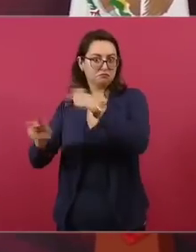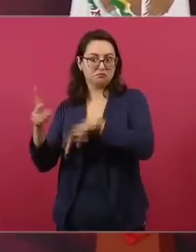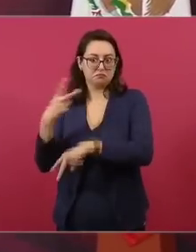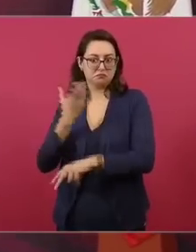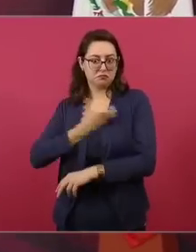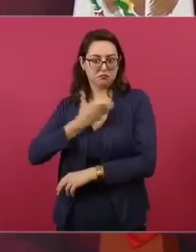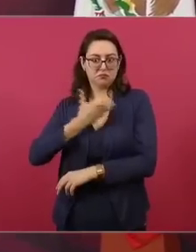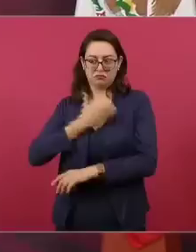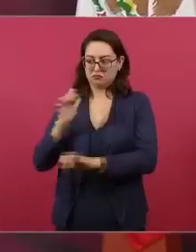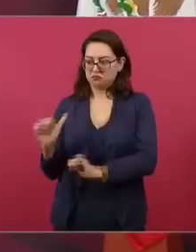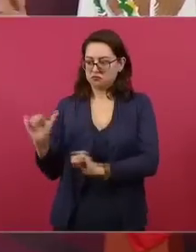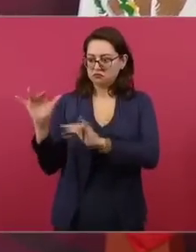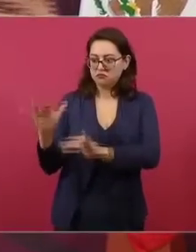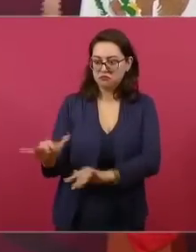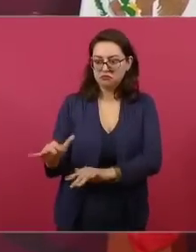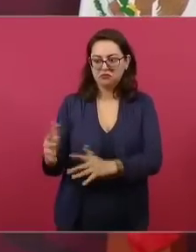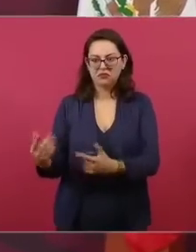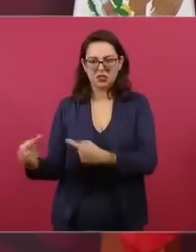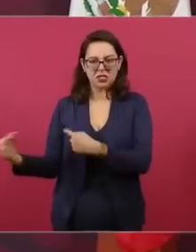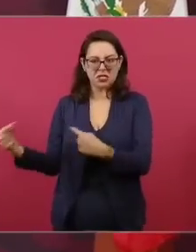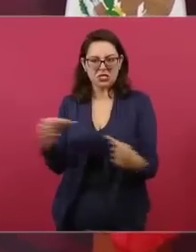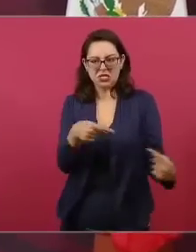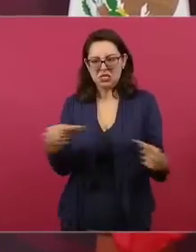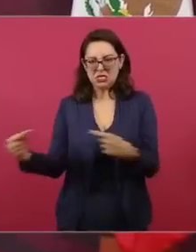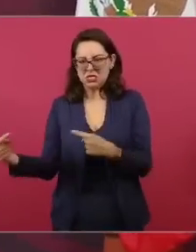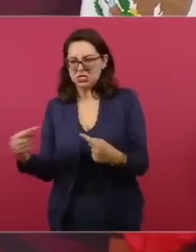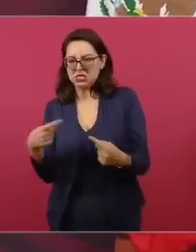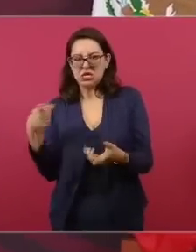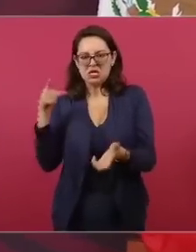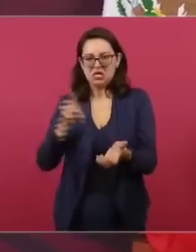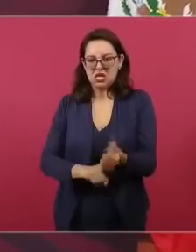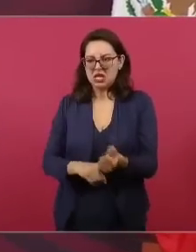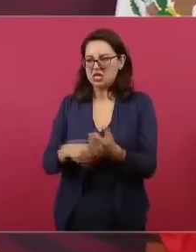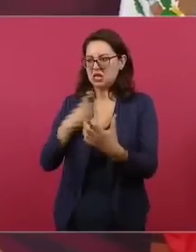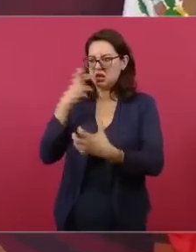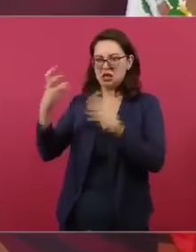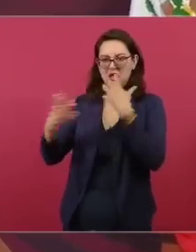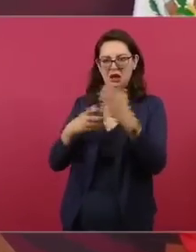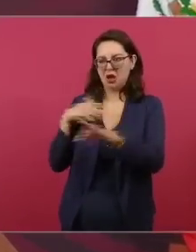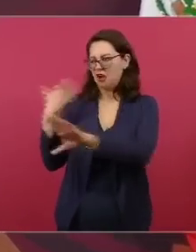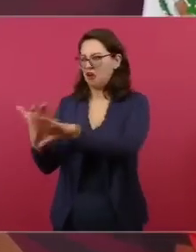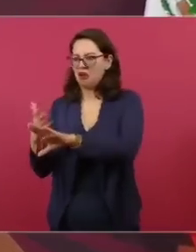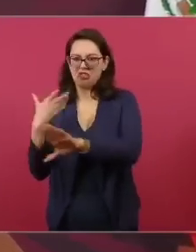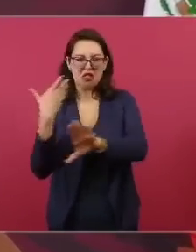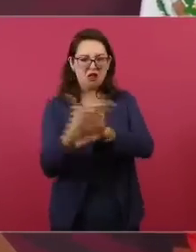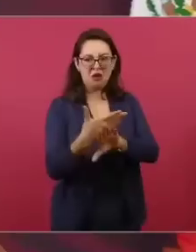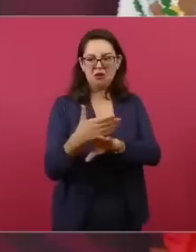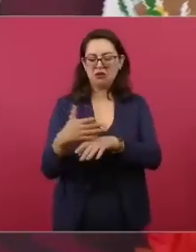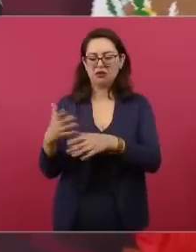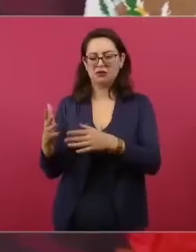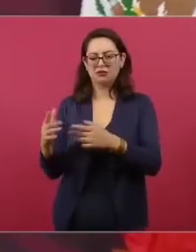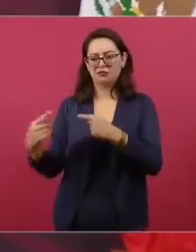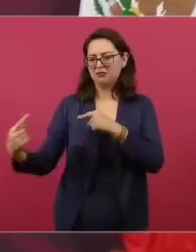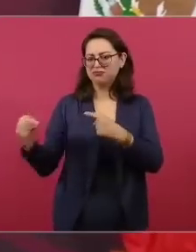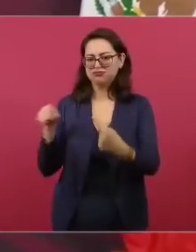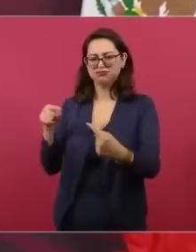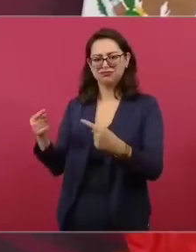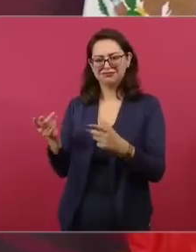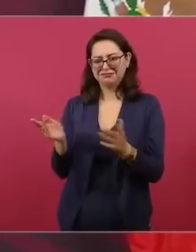no hubo politiquería, porque estamos